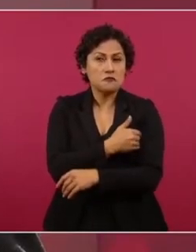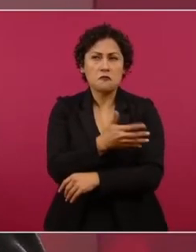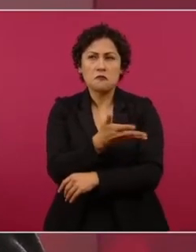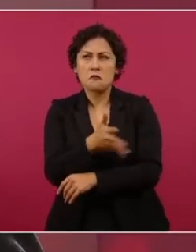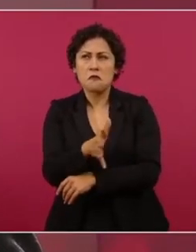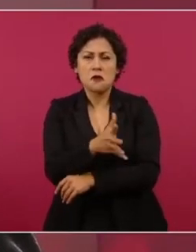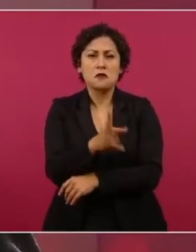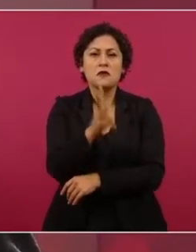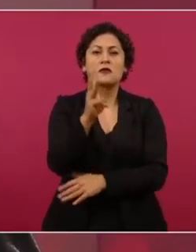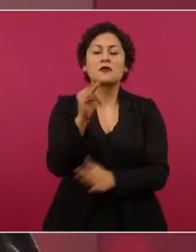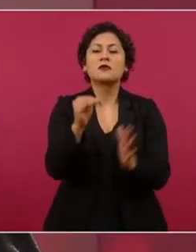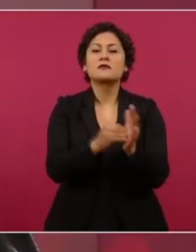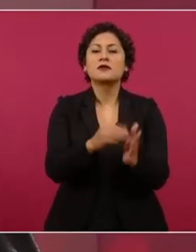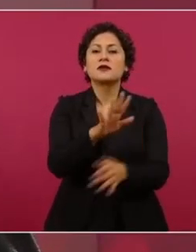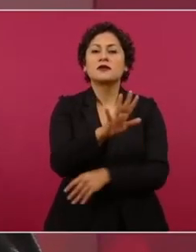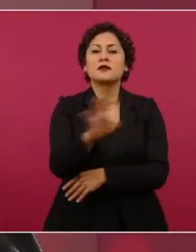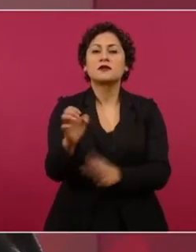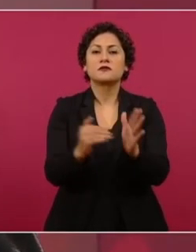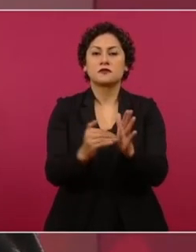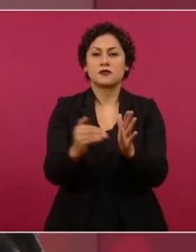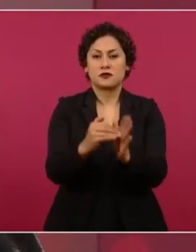mil quinientos millones de pesos.